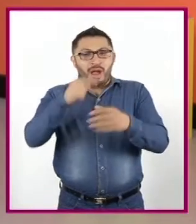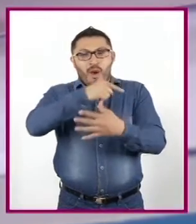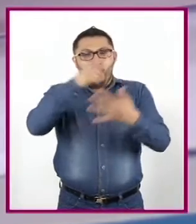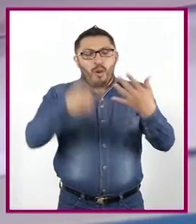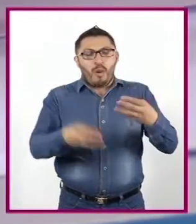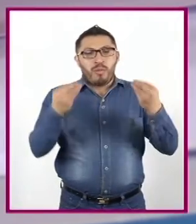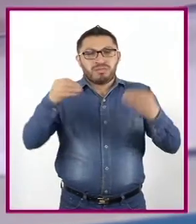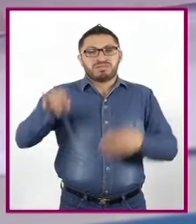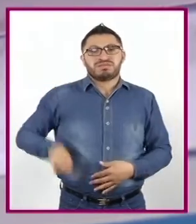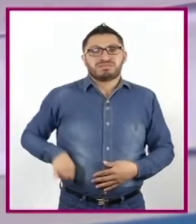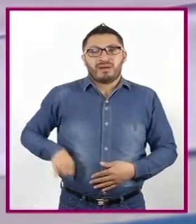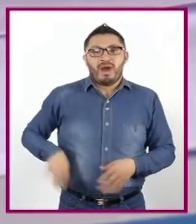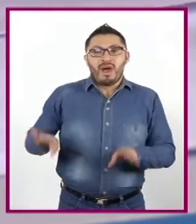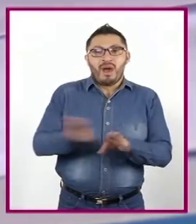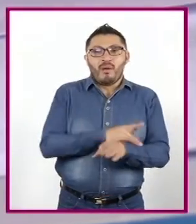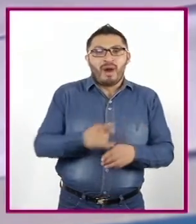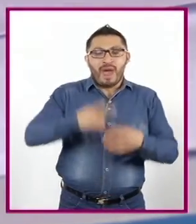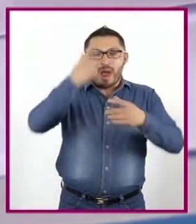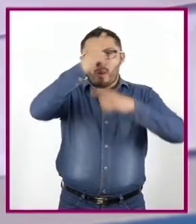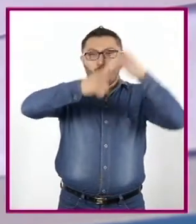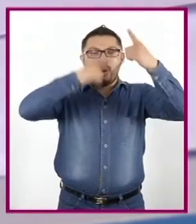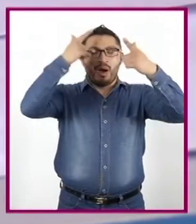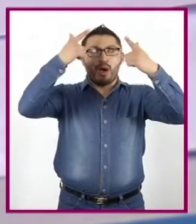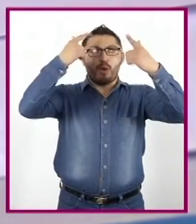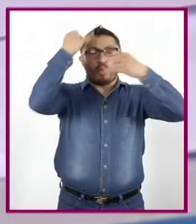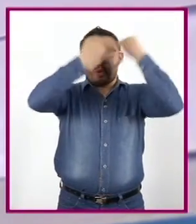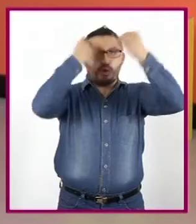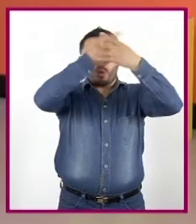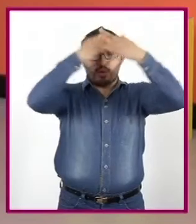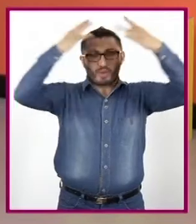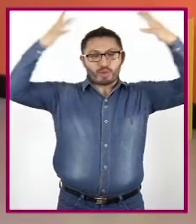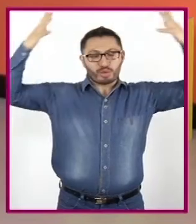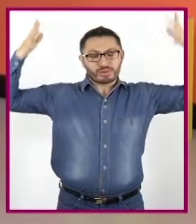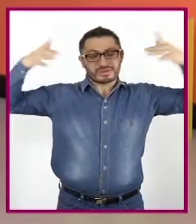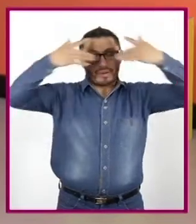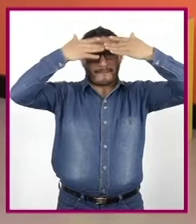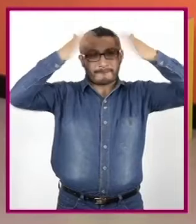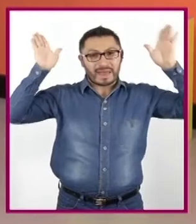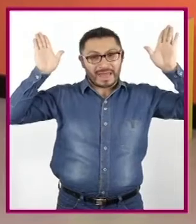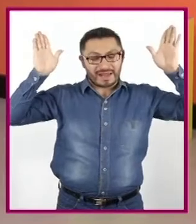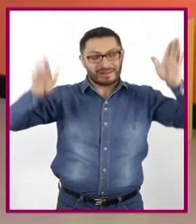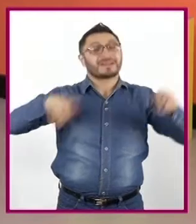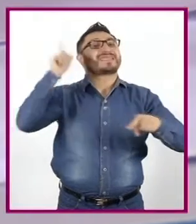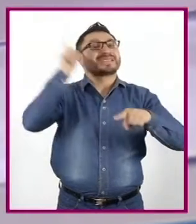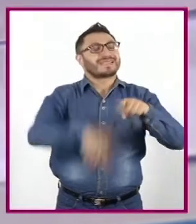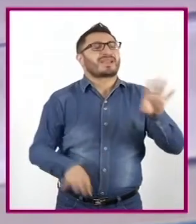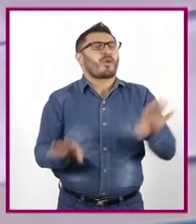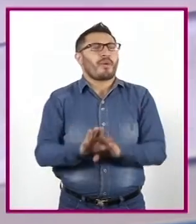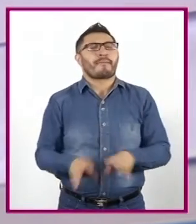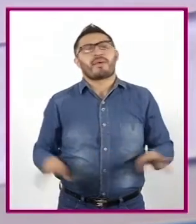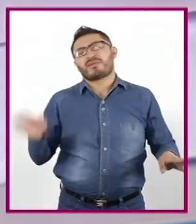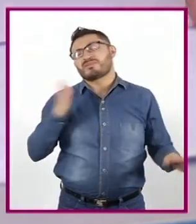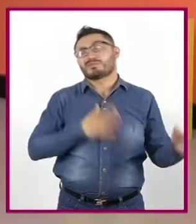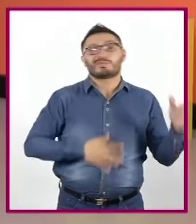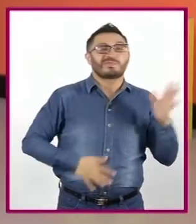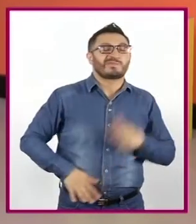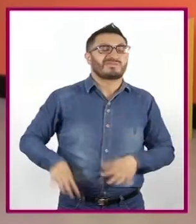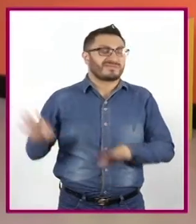interesante porque libera mi imaginación. Además, te quita estrés. Ahora vamos a hacer